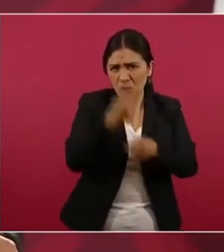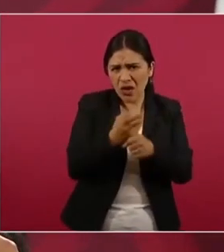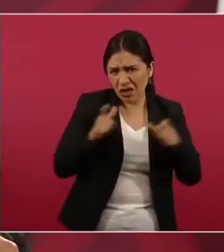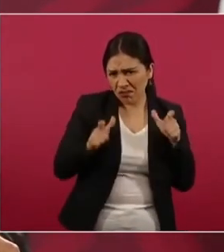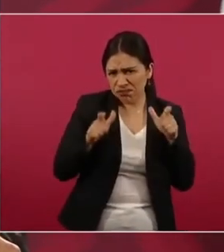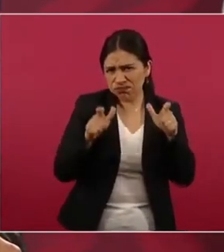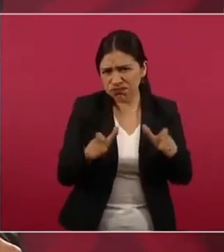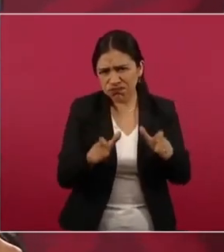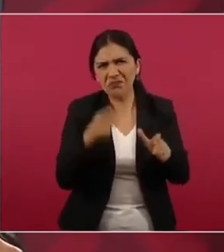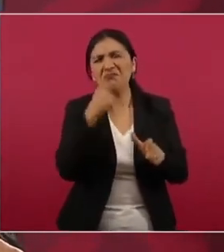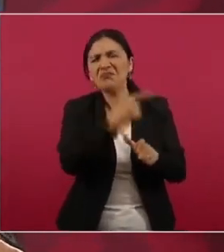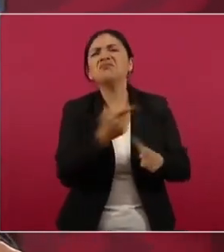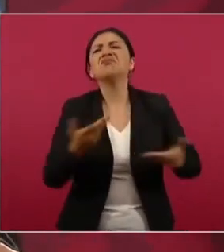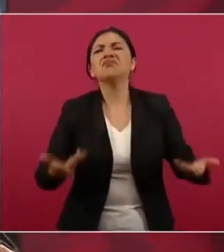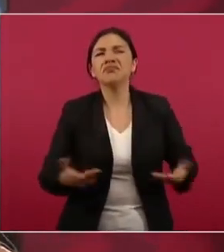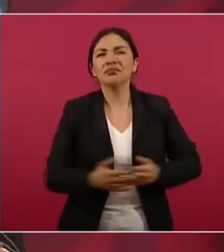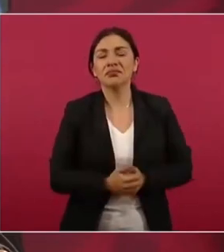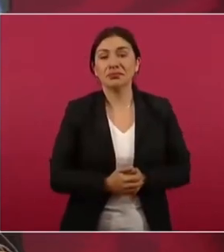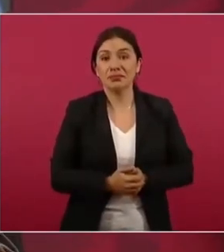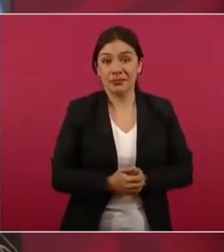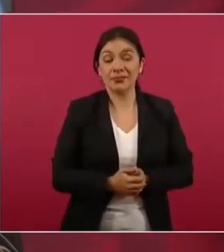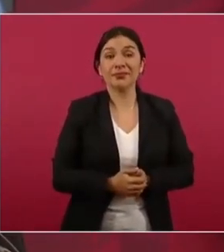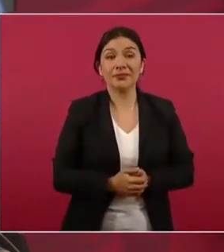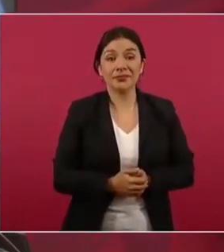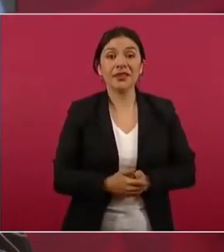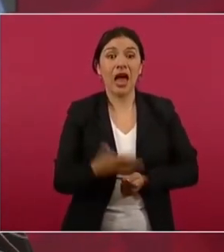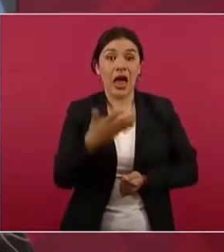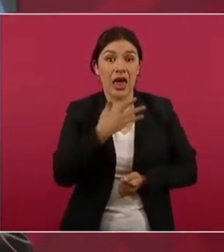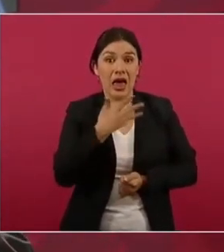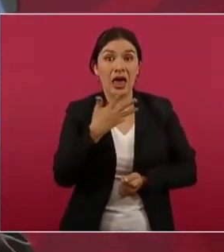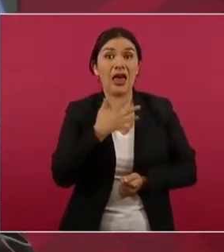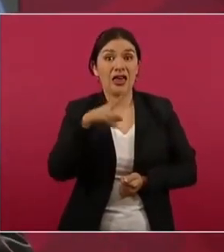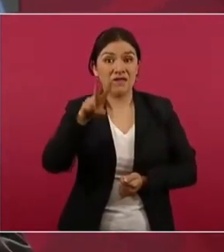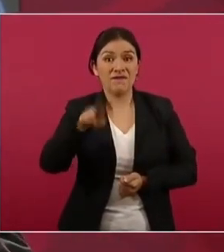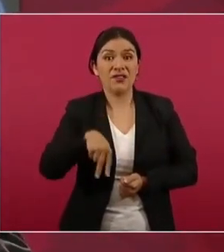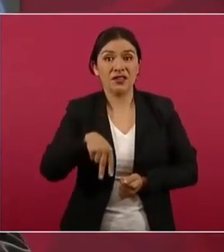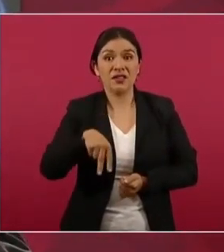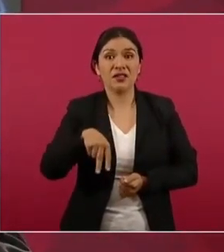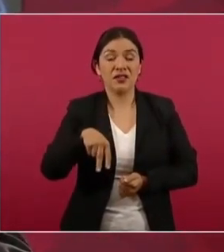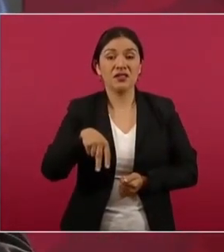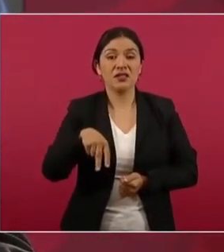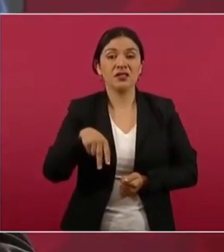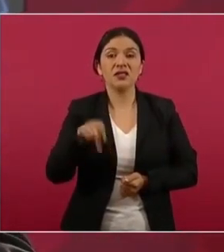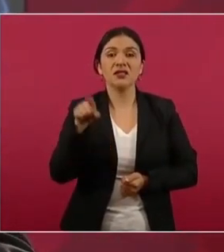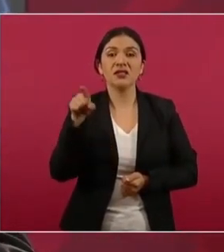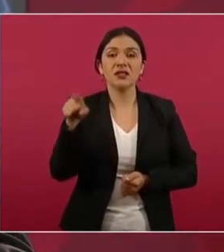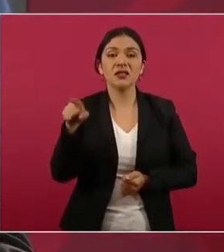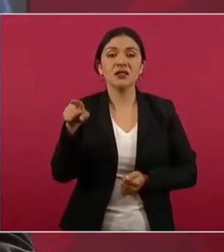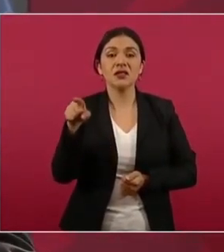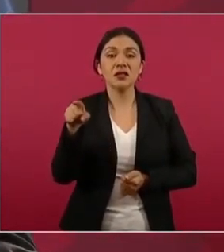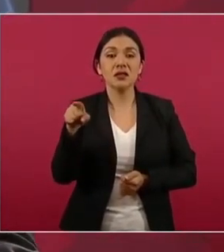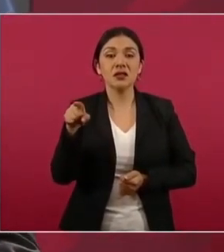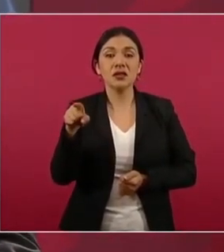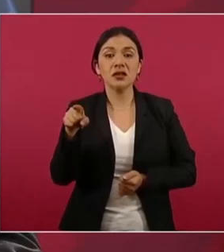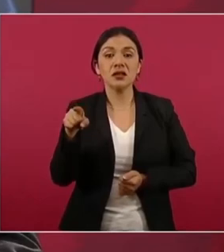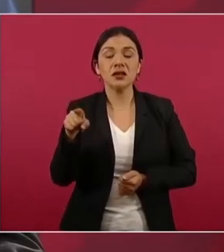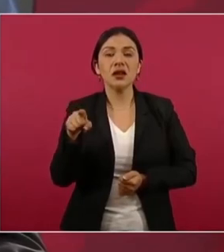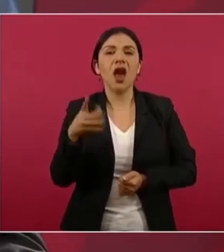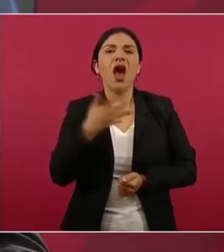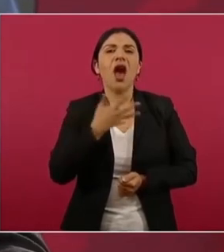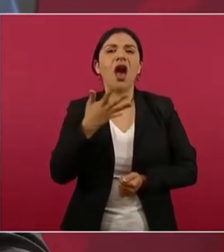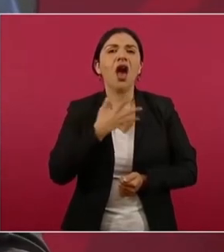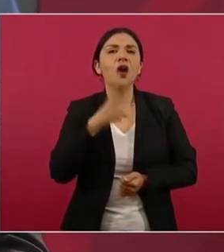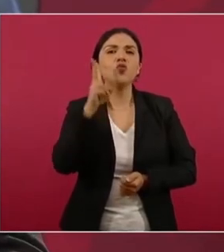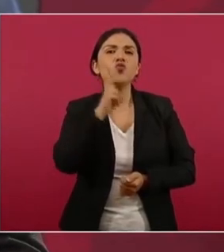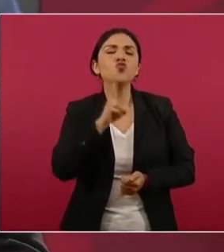Y ahí está la prueba en